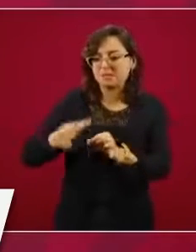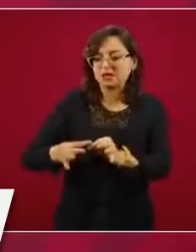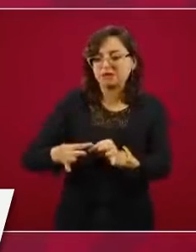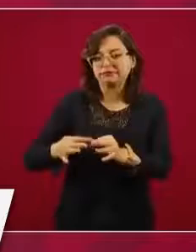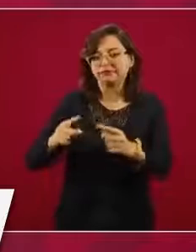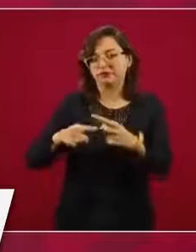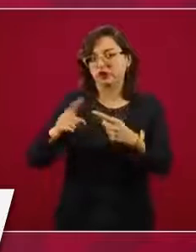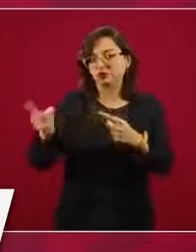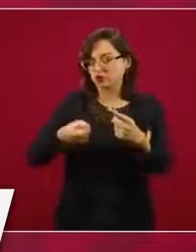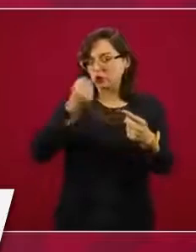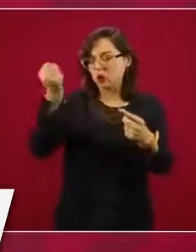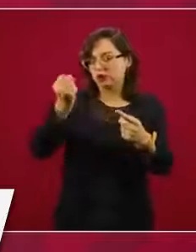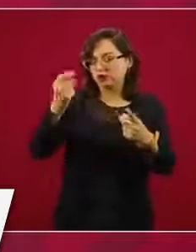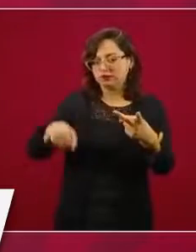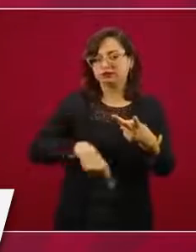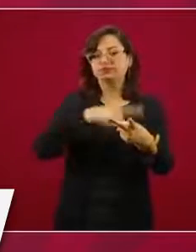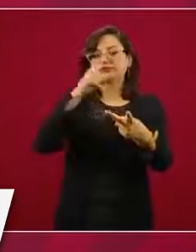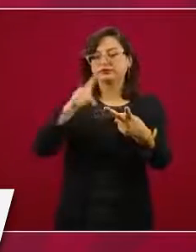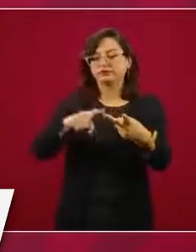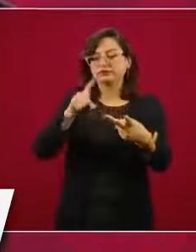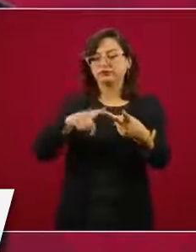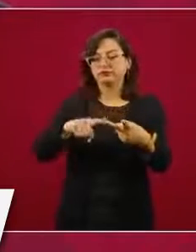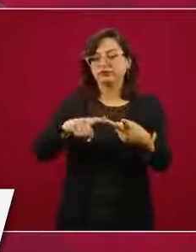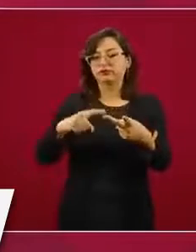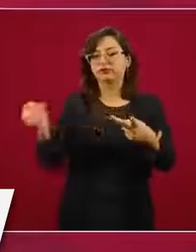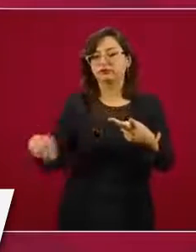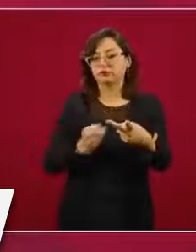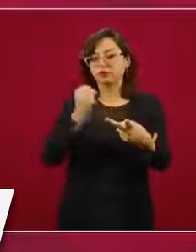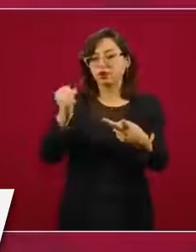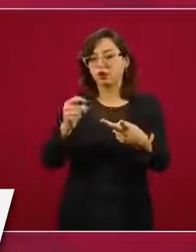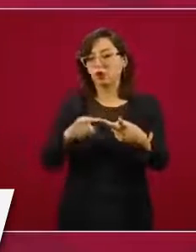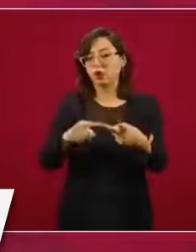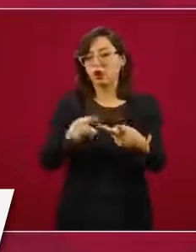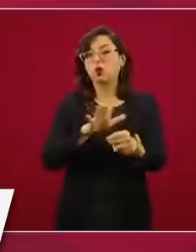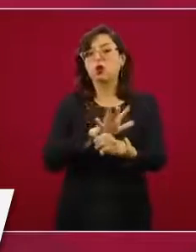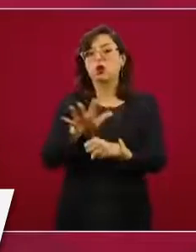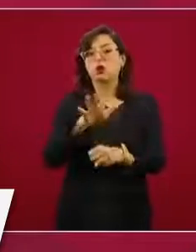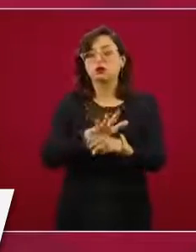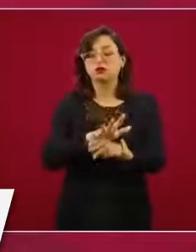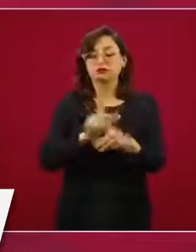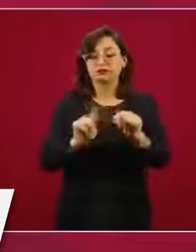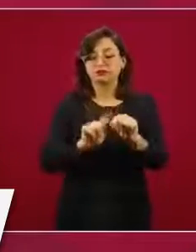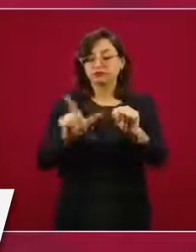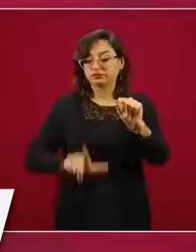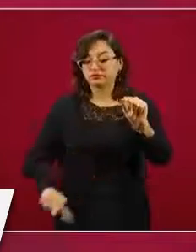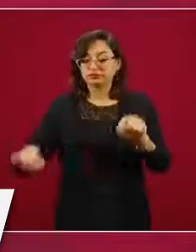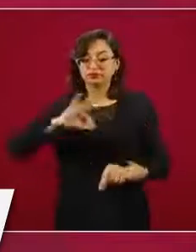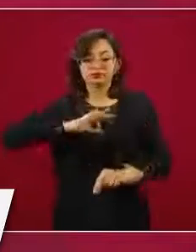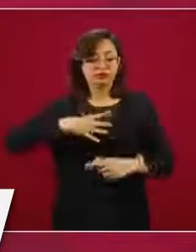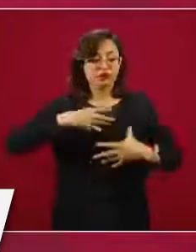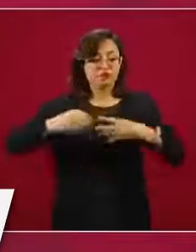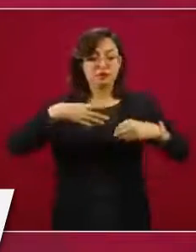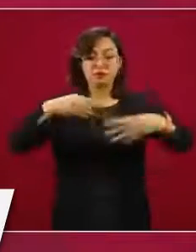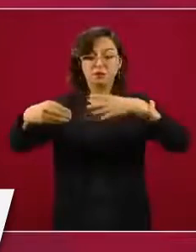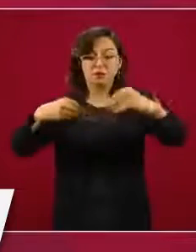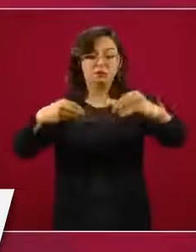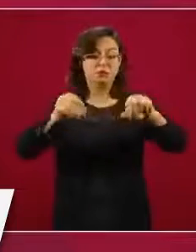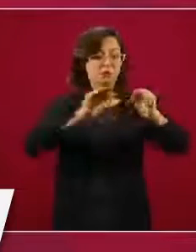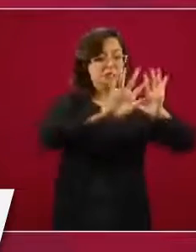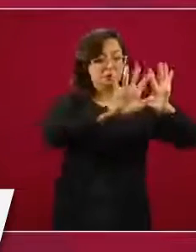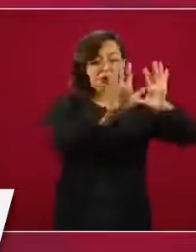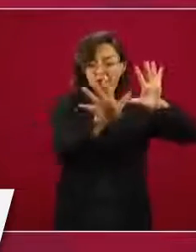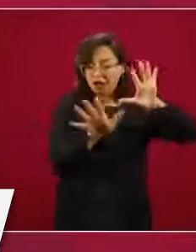no se presenta la pandemia en todo el territorio parejo,